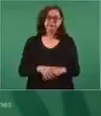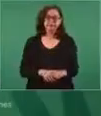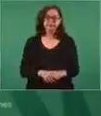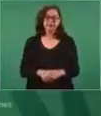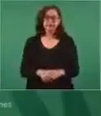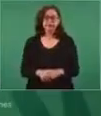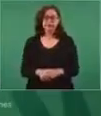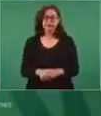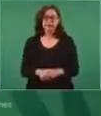le agradezco mucho a los